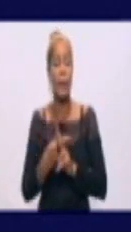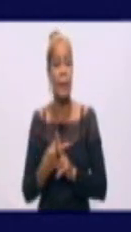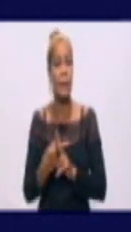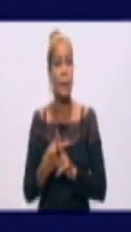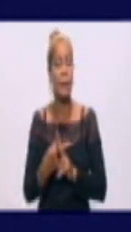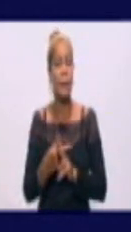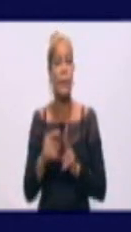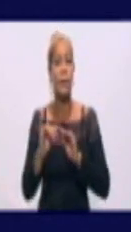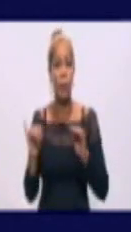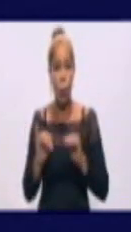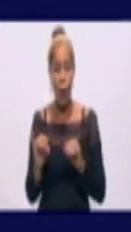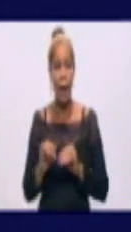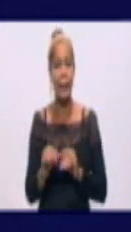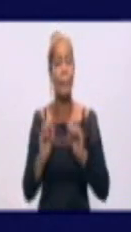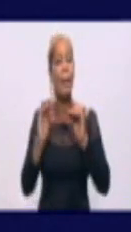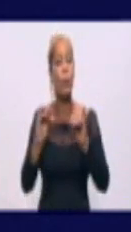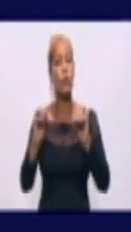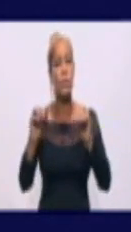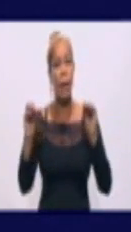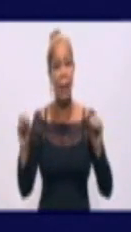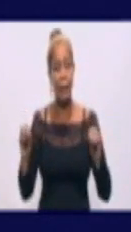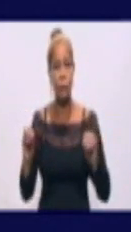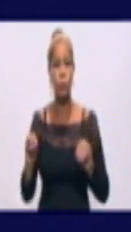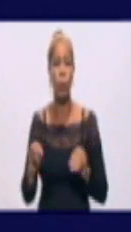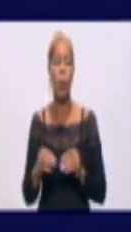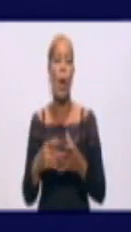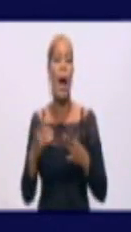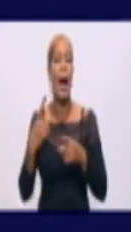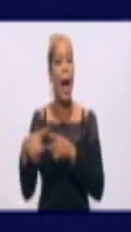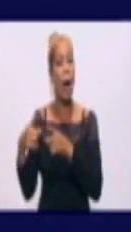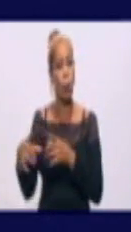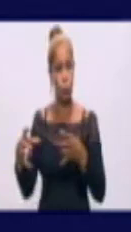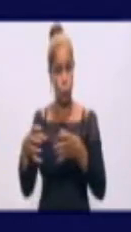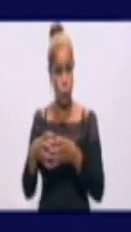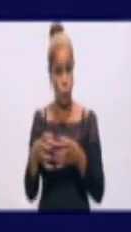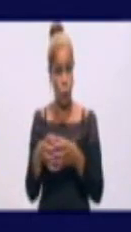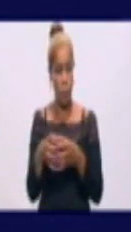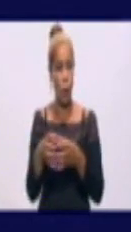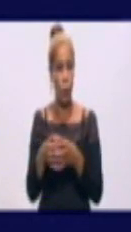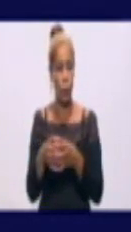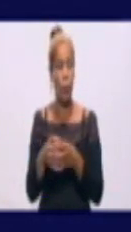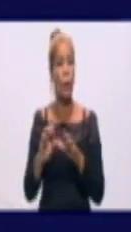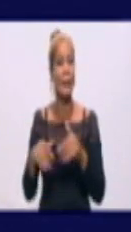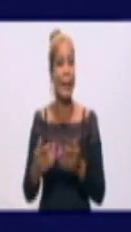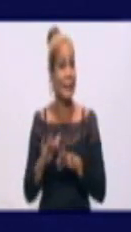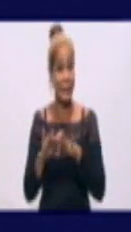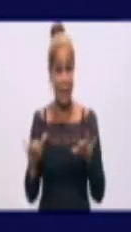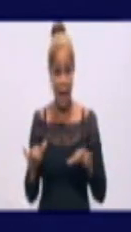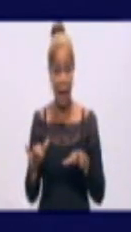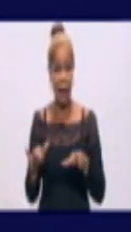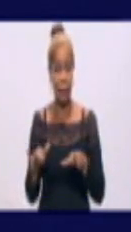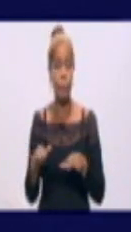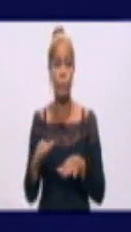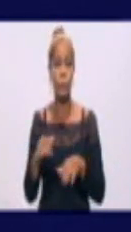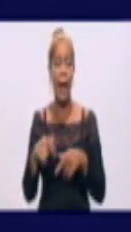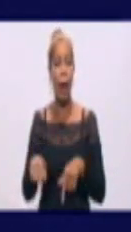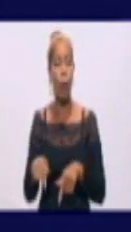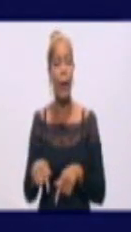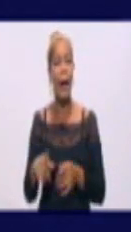llamar sobre todo a los grupos FH12 y UVM09, que resultaron ser los placeos para